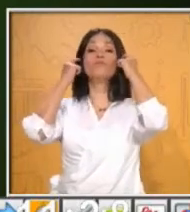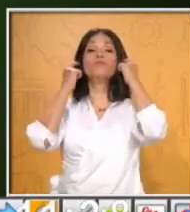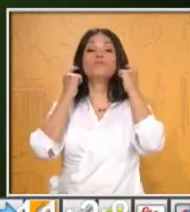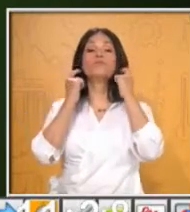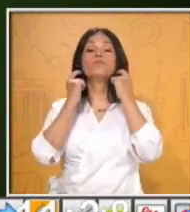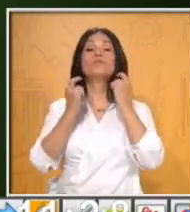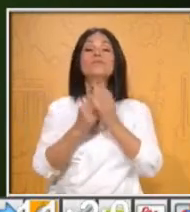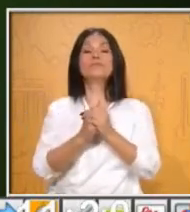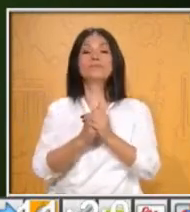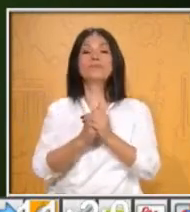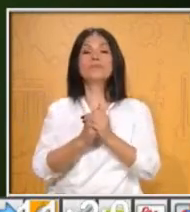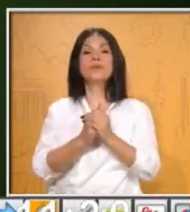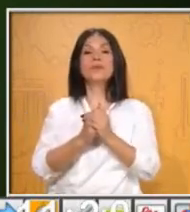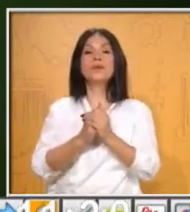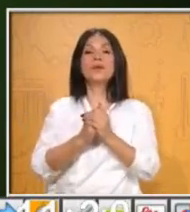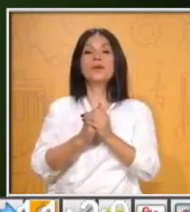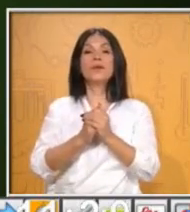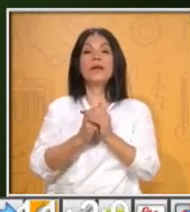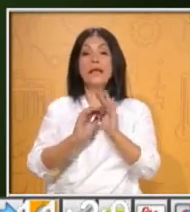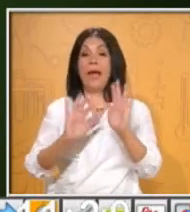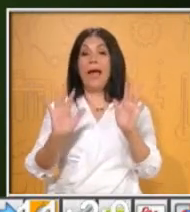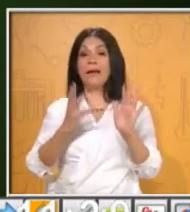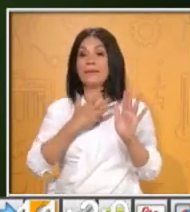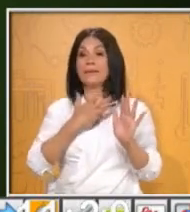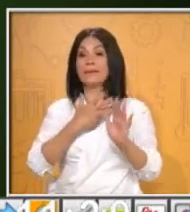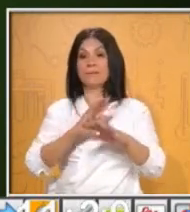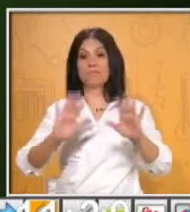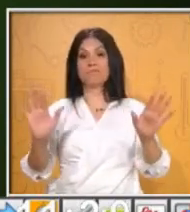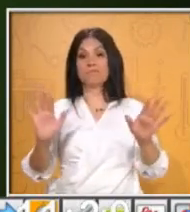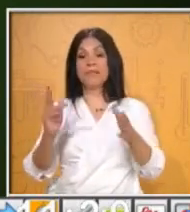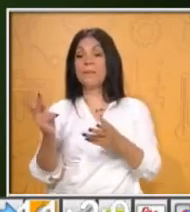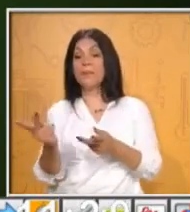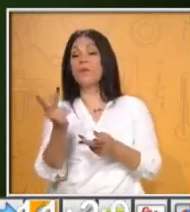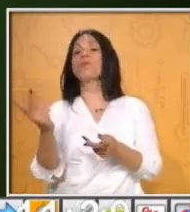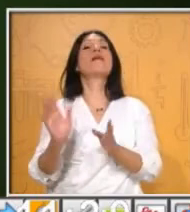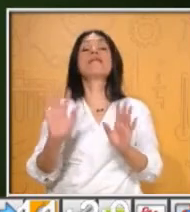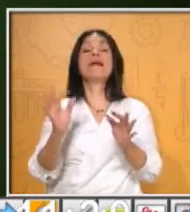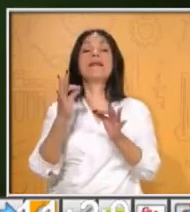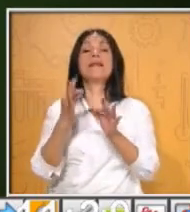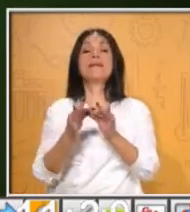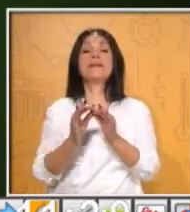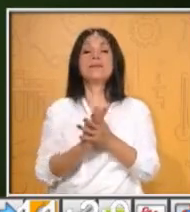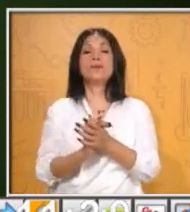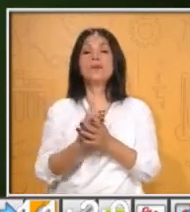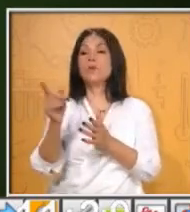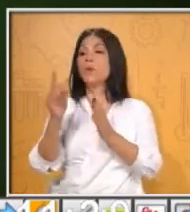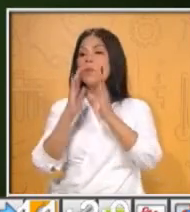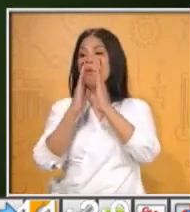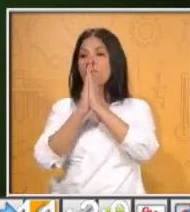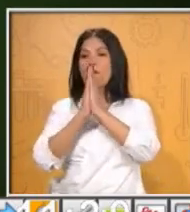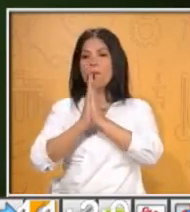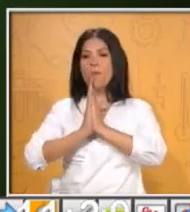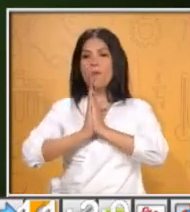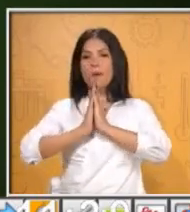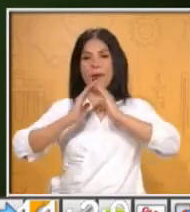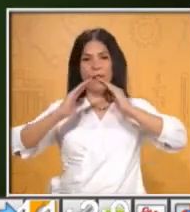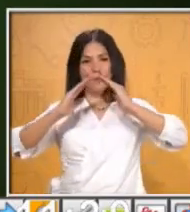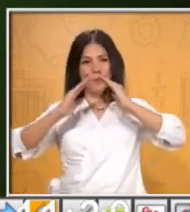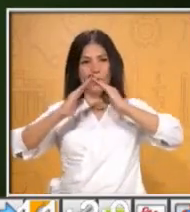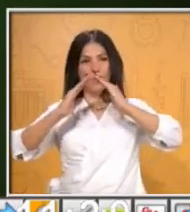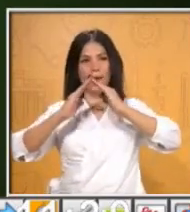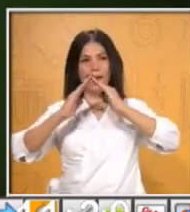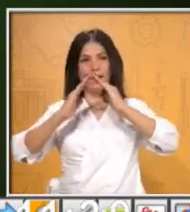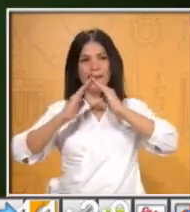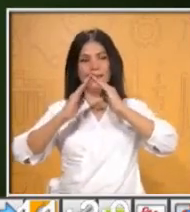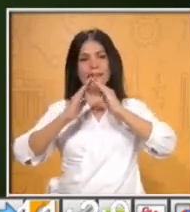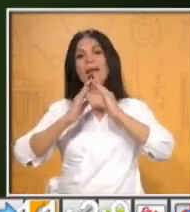Y el último inciso... Ah, no, ese era el último inciso. ¿Qué te vamos a pedir? Por favor, en casita, termina de contestar la